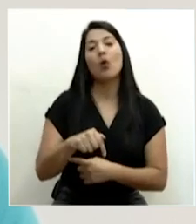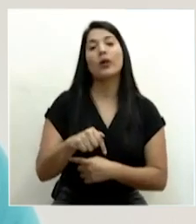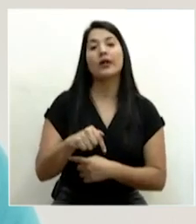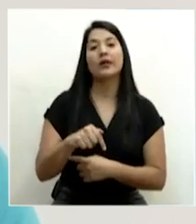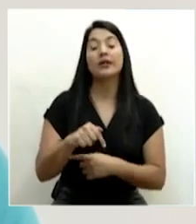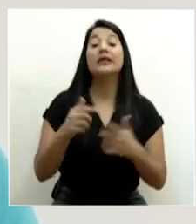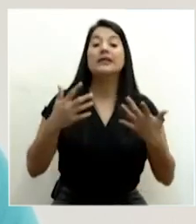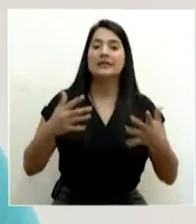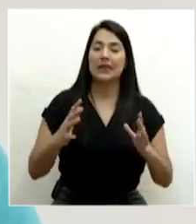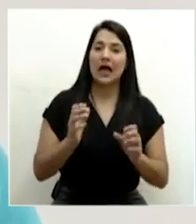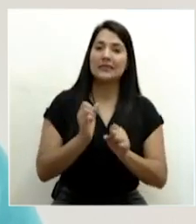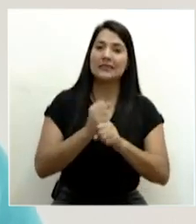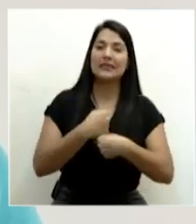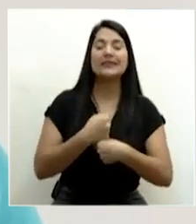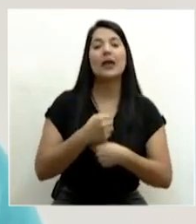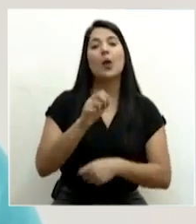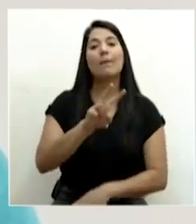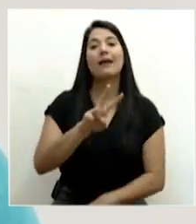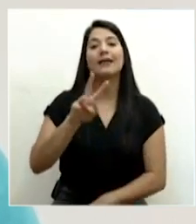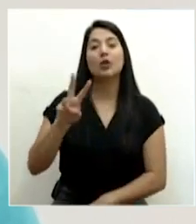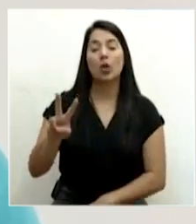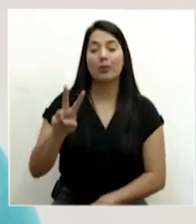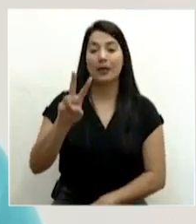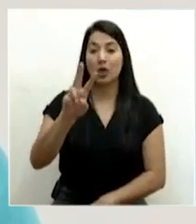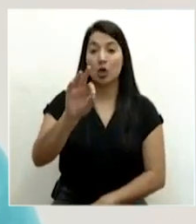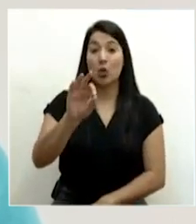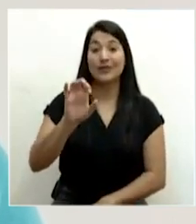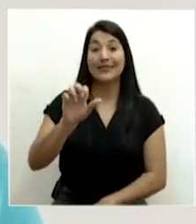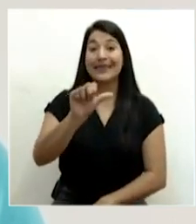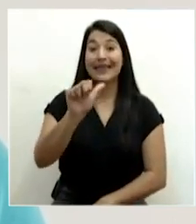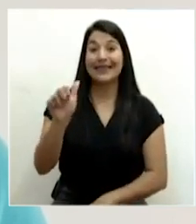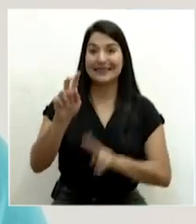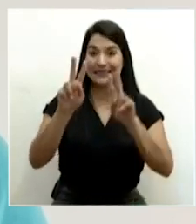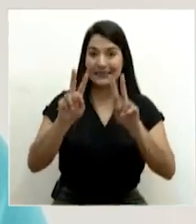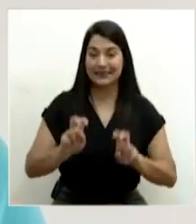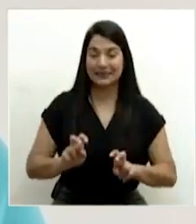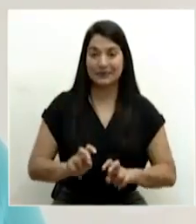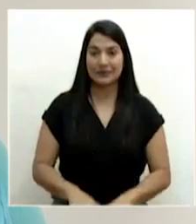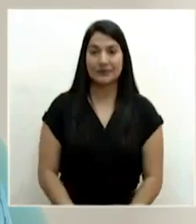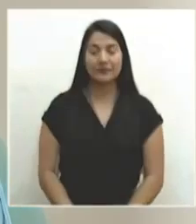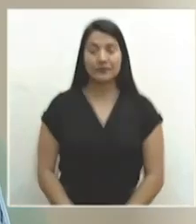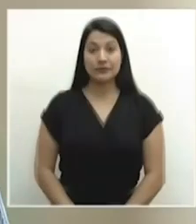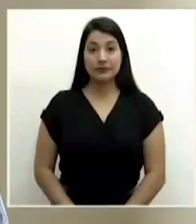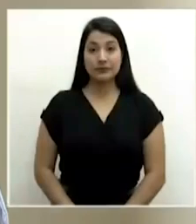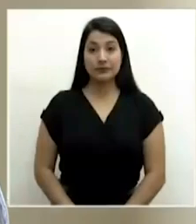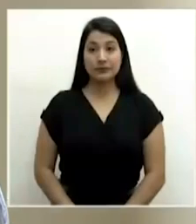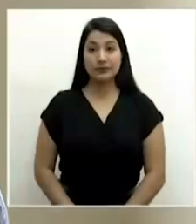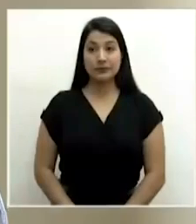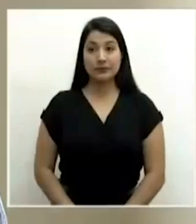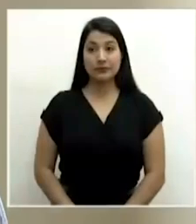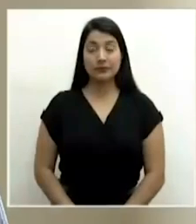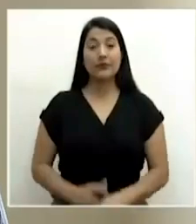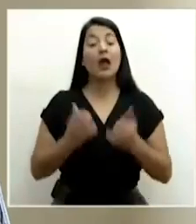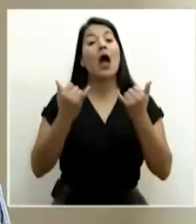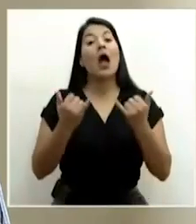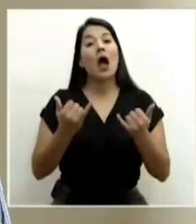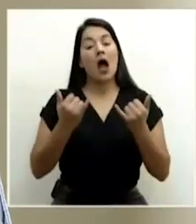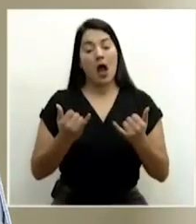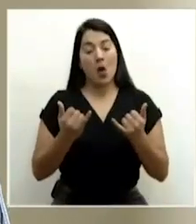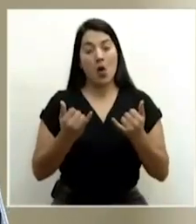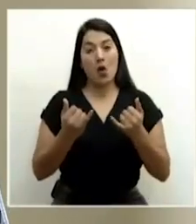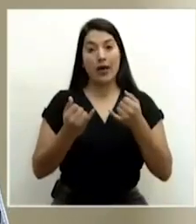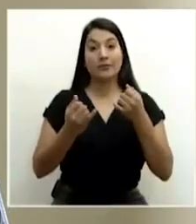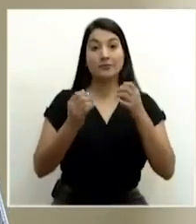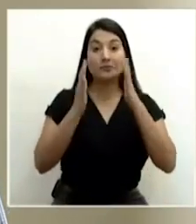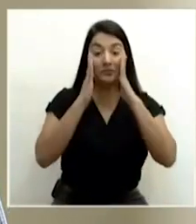hoy, se han procesado un total de 22,910 muestras. Escucharemos el detalle de las acciones y